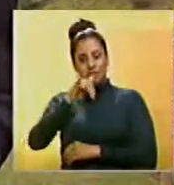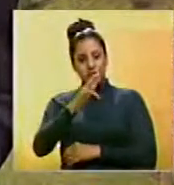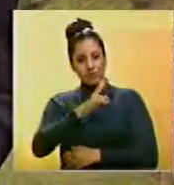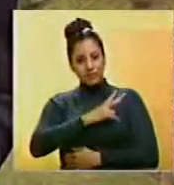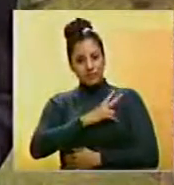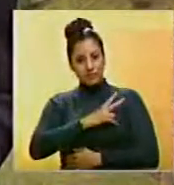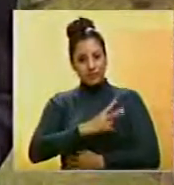Camacho, Noticiero. Bueno, bueno,